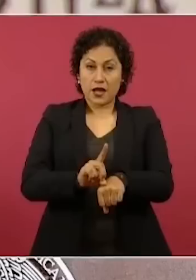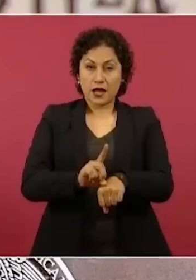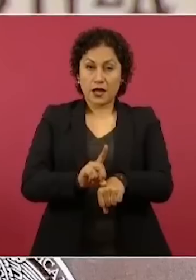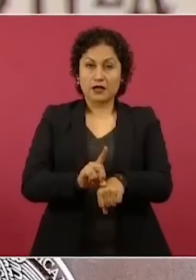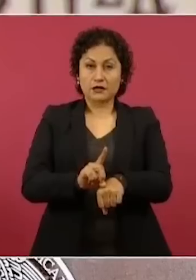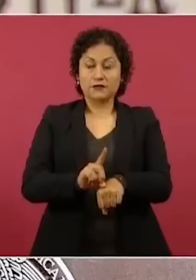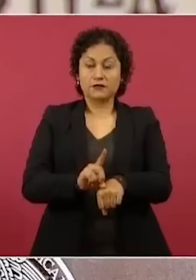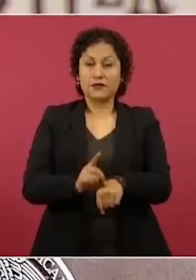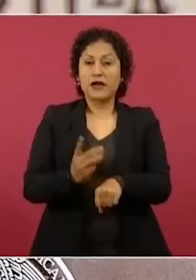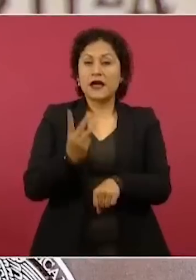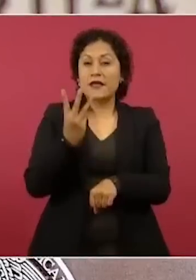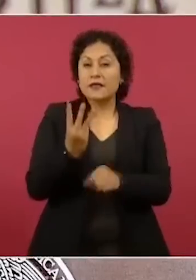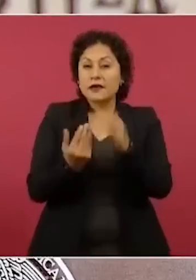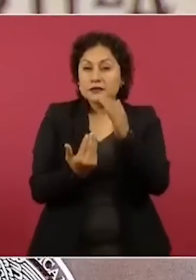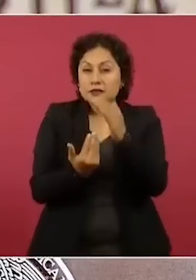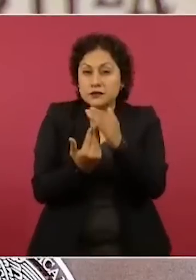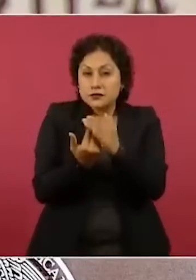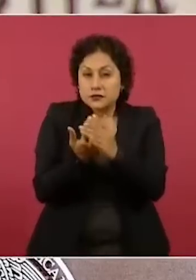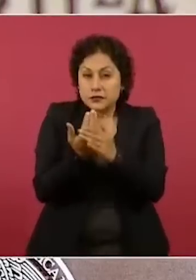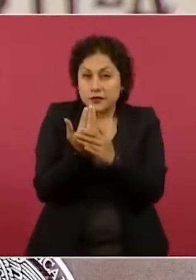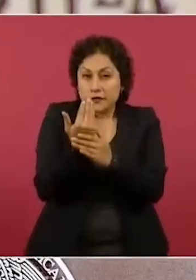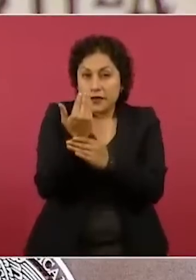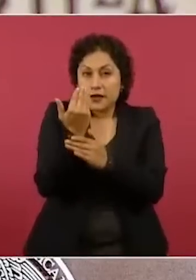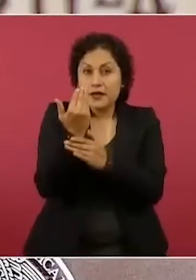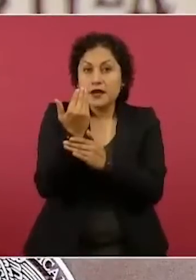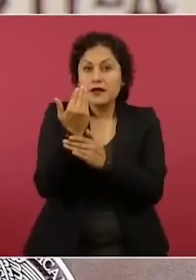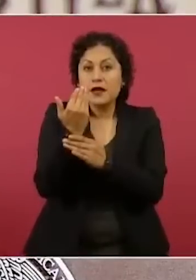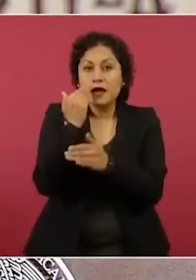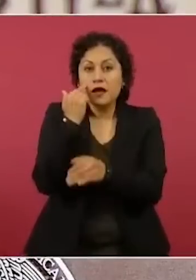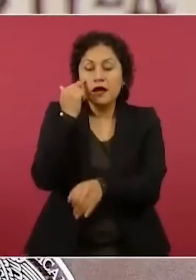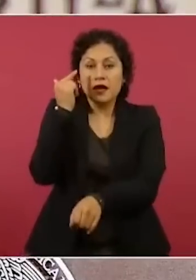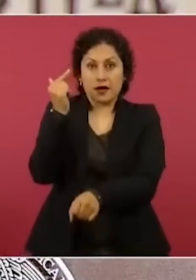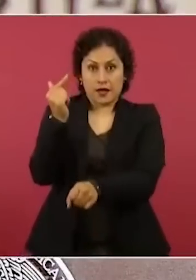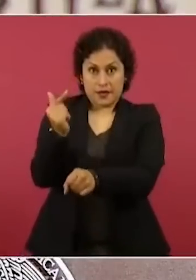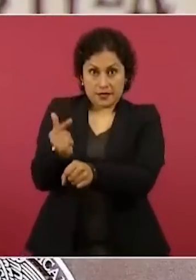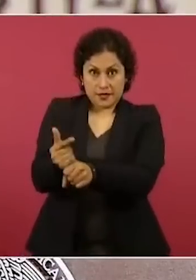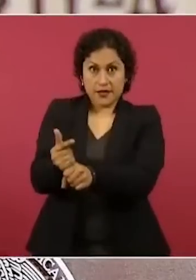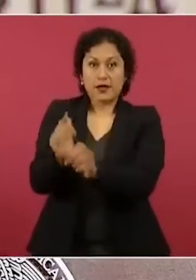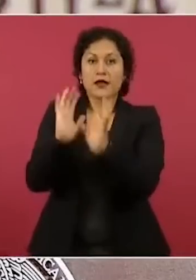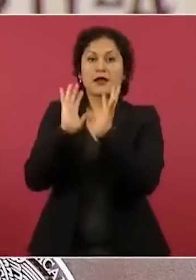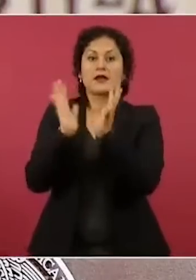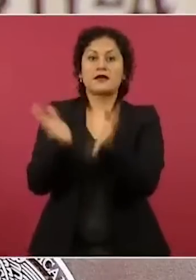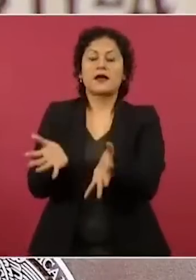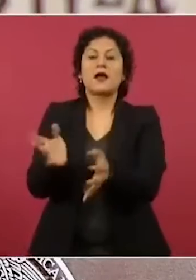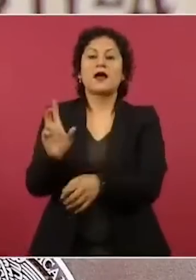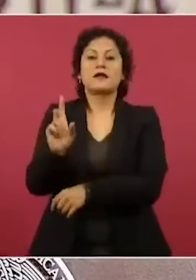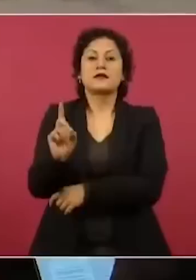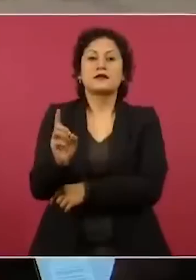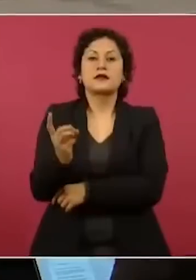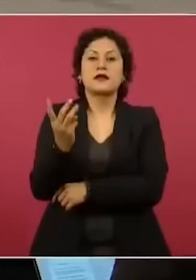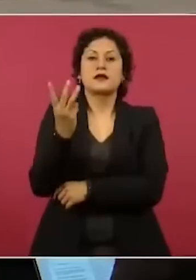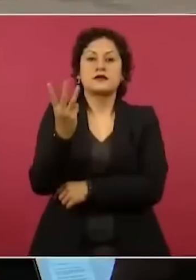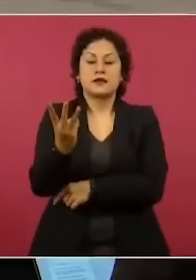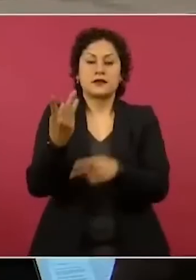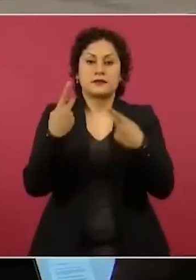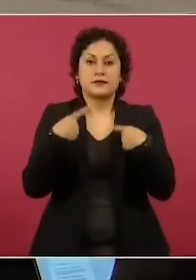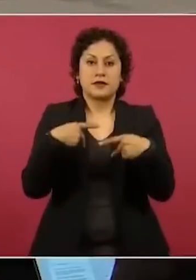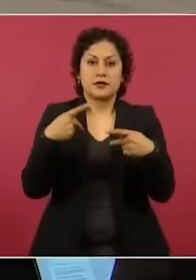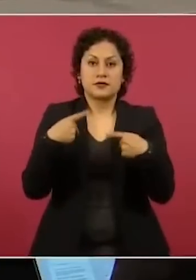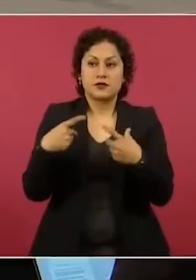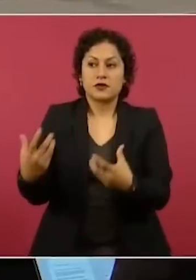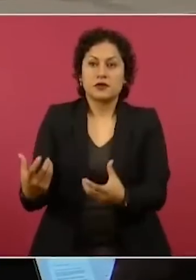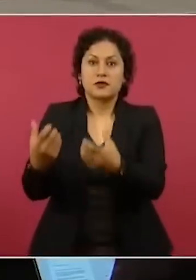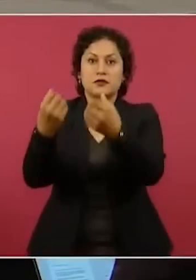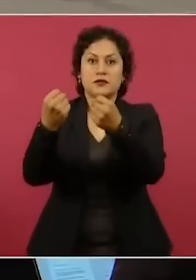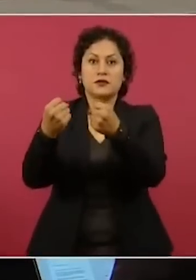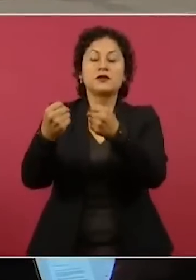la mañana, se fue localizado 33 migrantes en más, aquí en la carretera